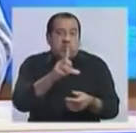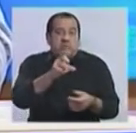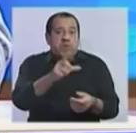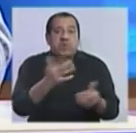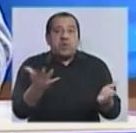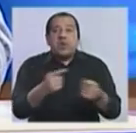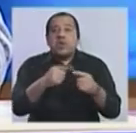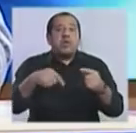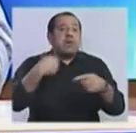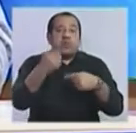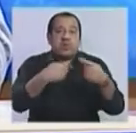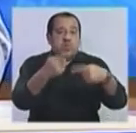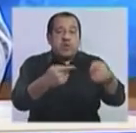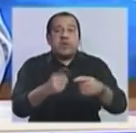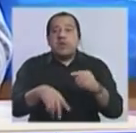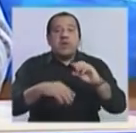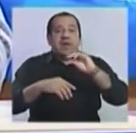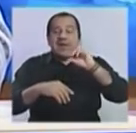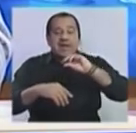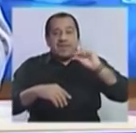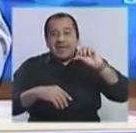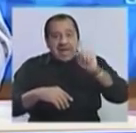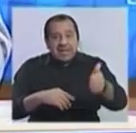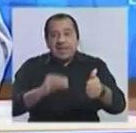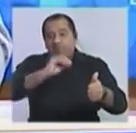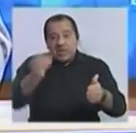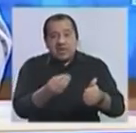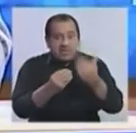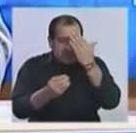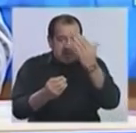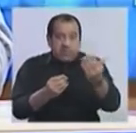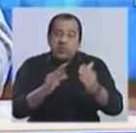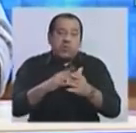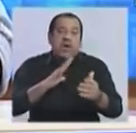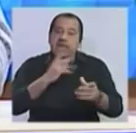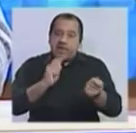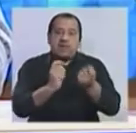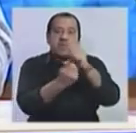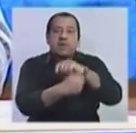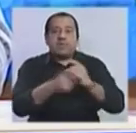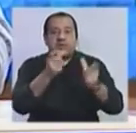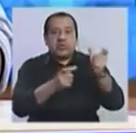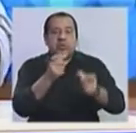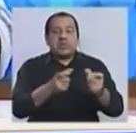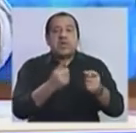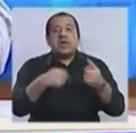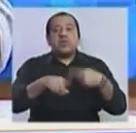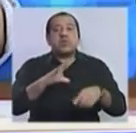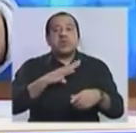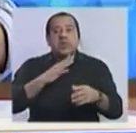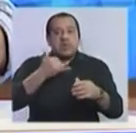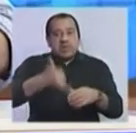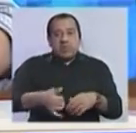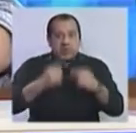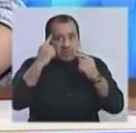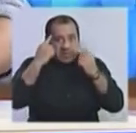continuar después del balotage. Gane o pierde el Frente Amplio, pero sobre todo si gana. Y ahí tenemos que tener el foco